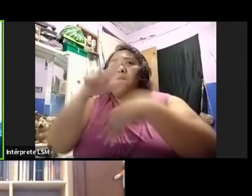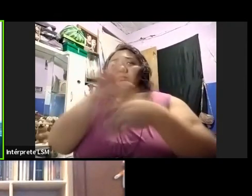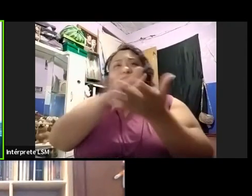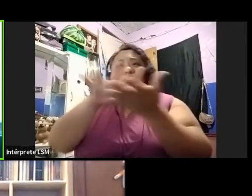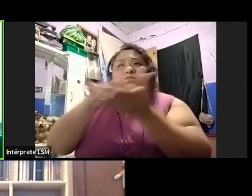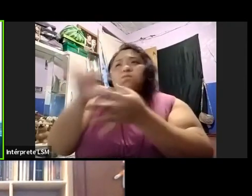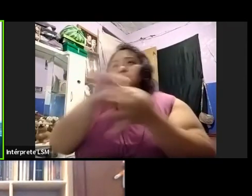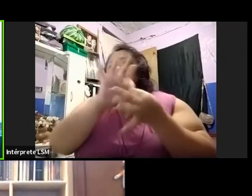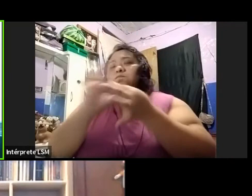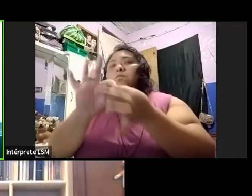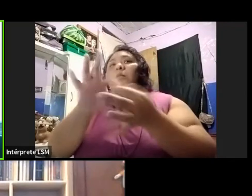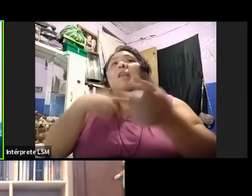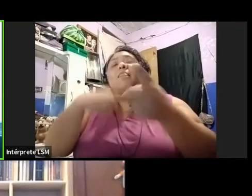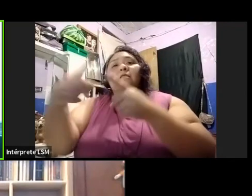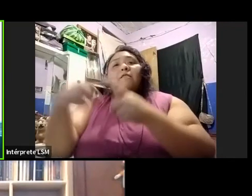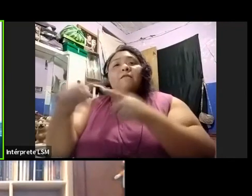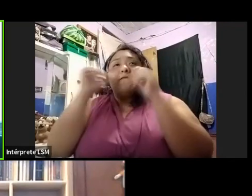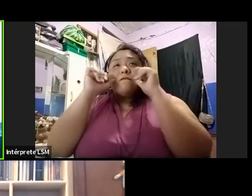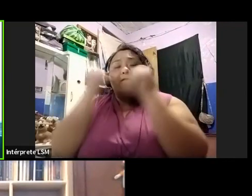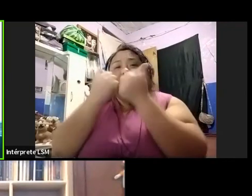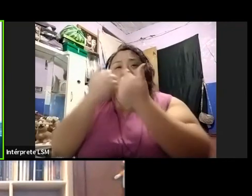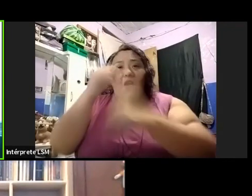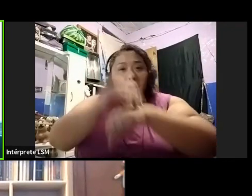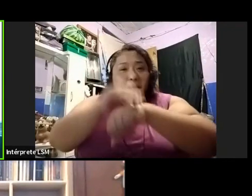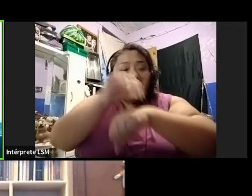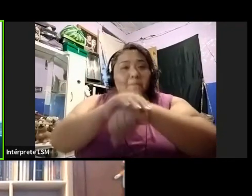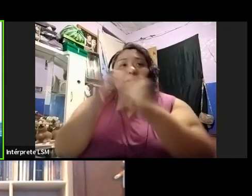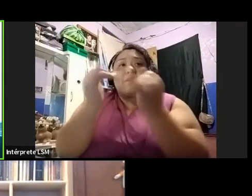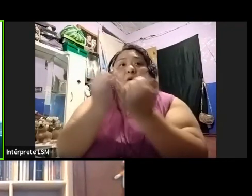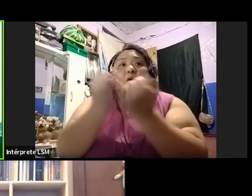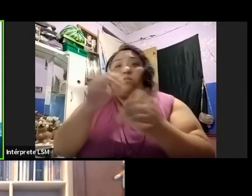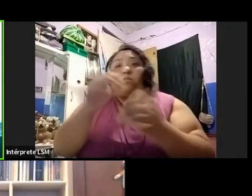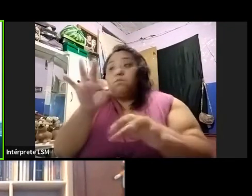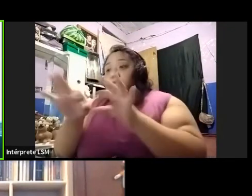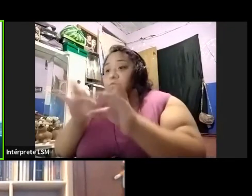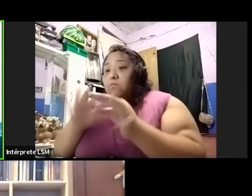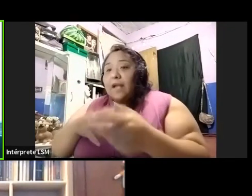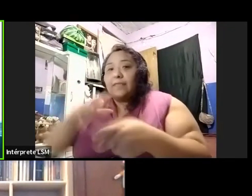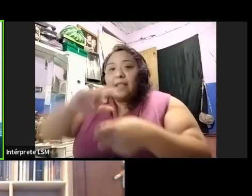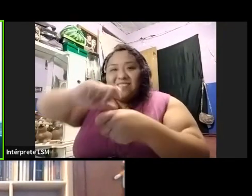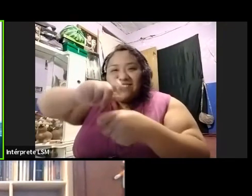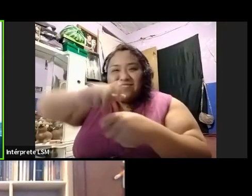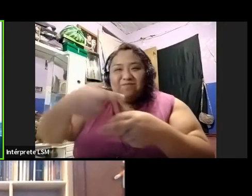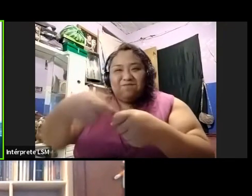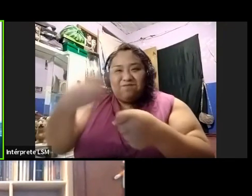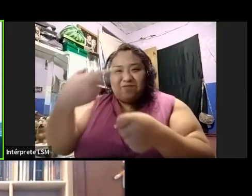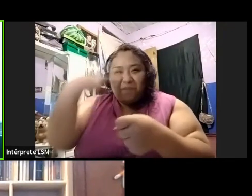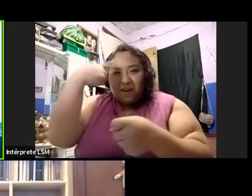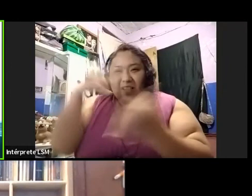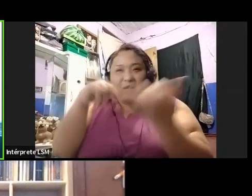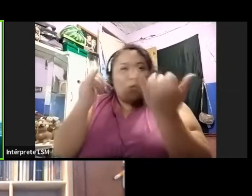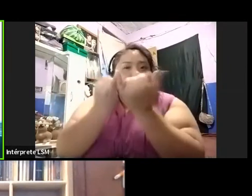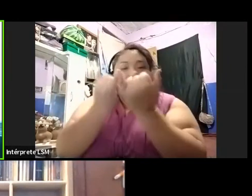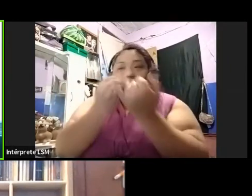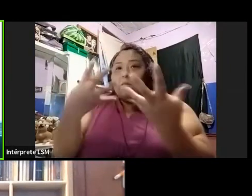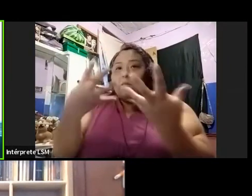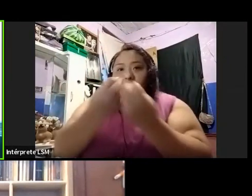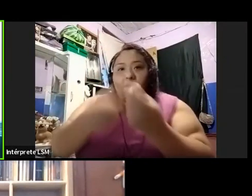colecta de trenzas, con la colecta de tapitas, de repente, con las donaciones igual en especie.